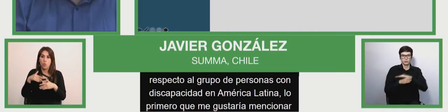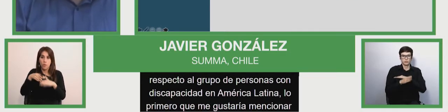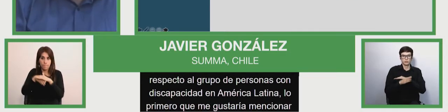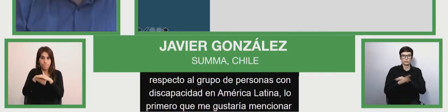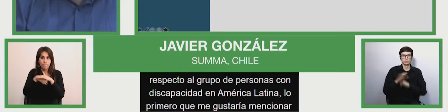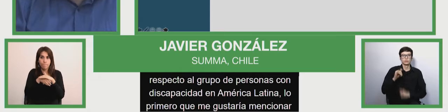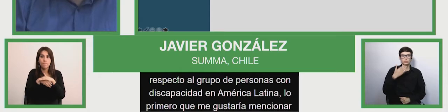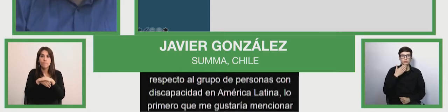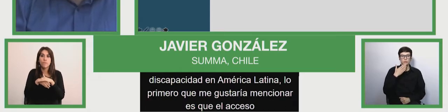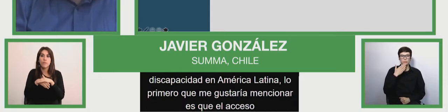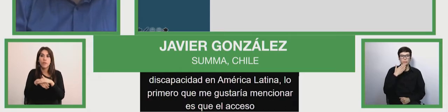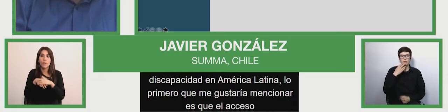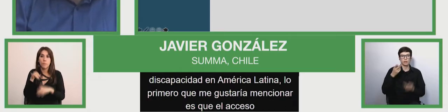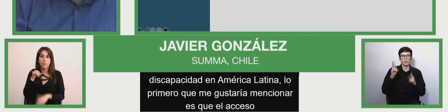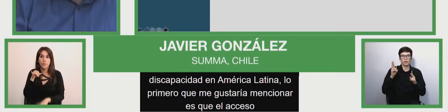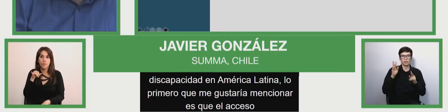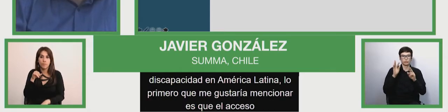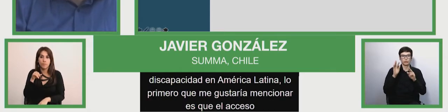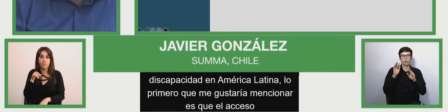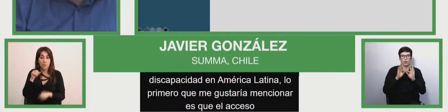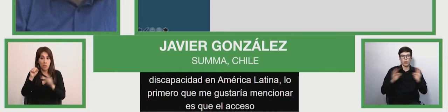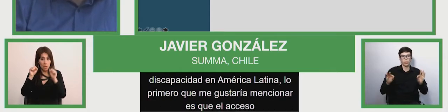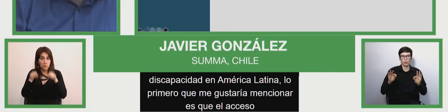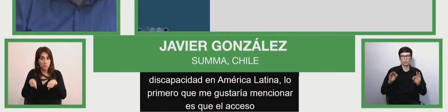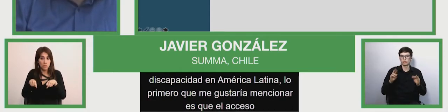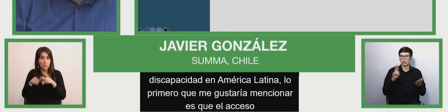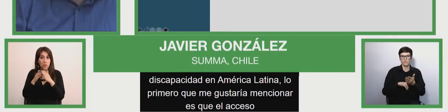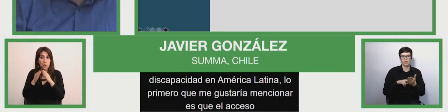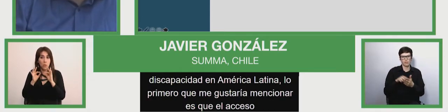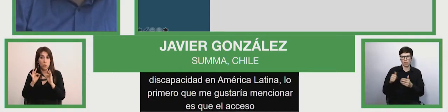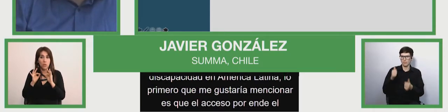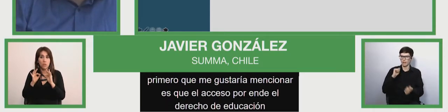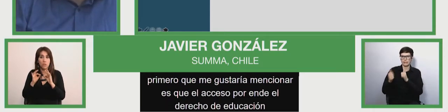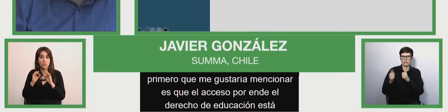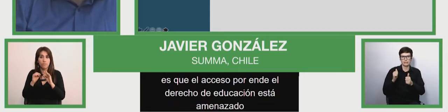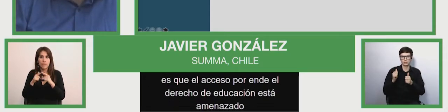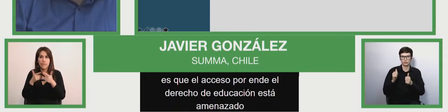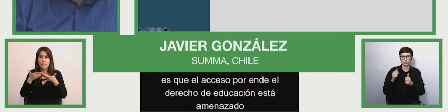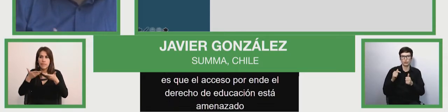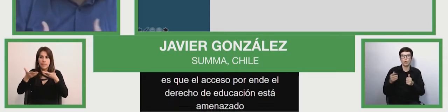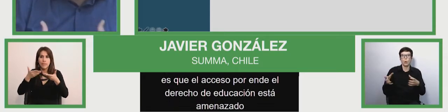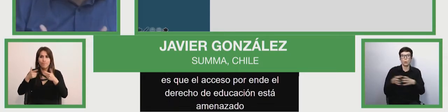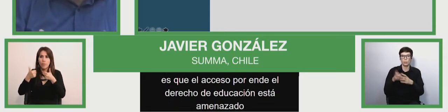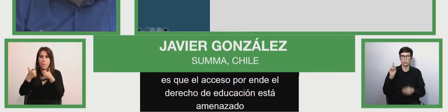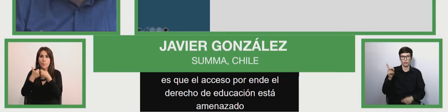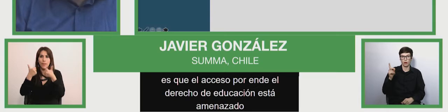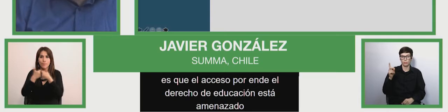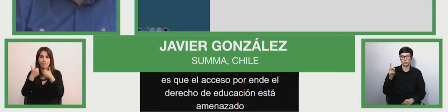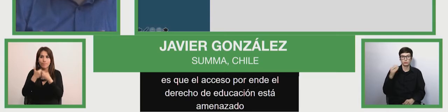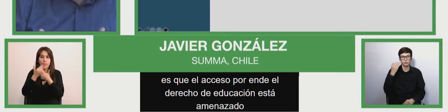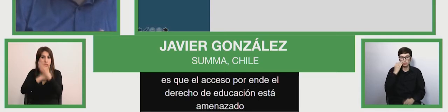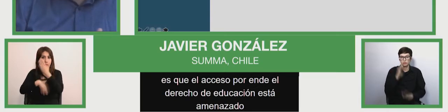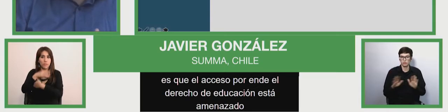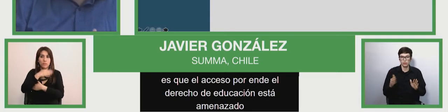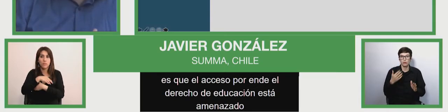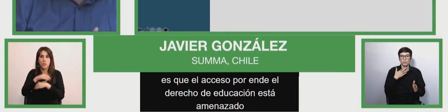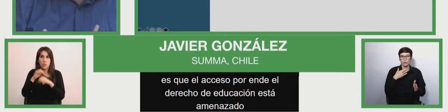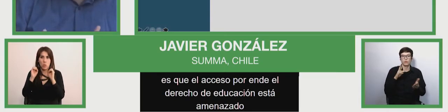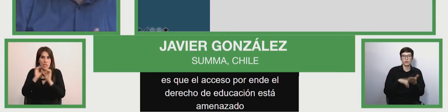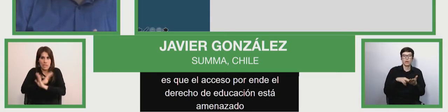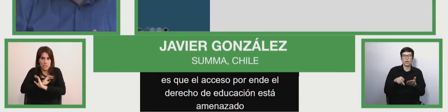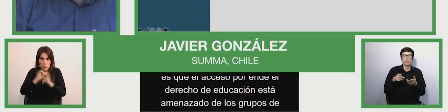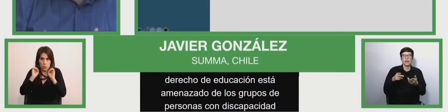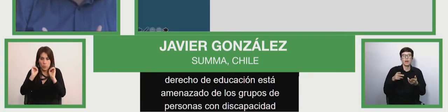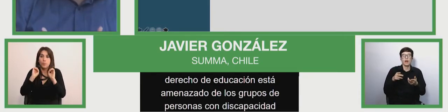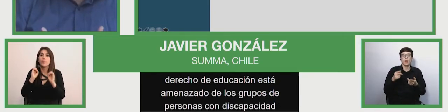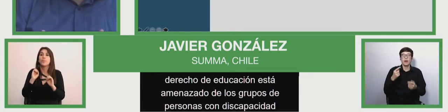el derecho a la educación está amenazado en los grupos de personas con discapacidad. Recordemos que el derecho a la educación es